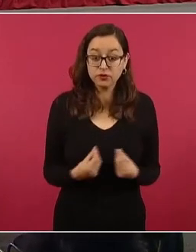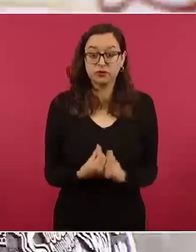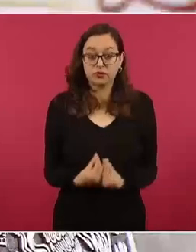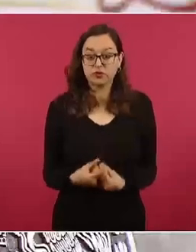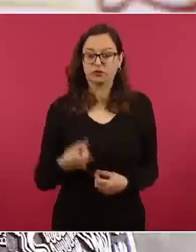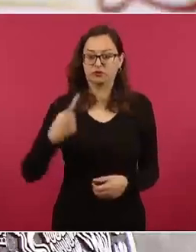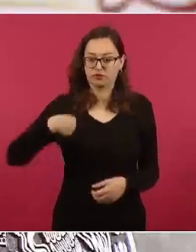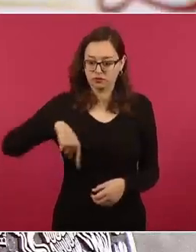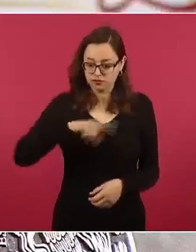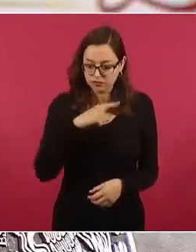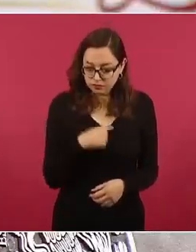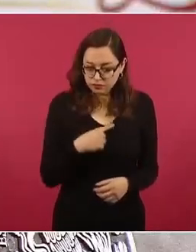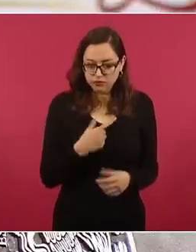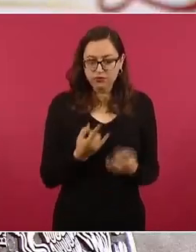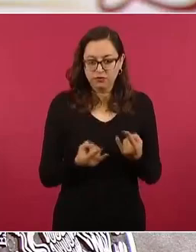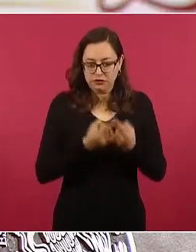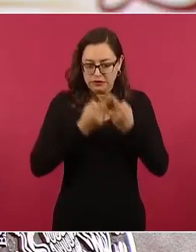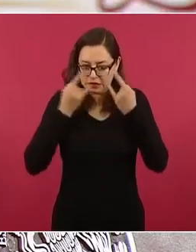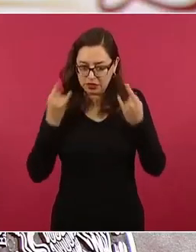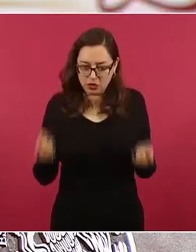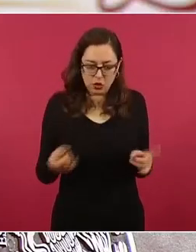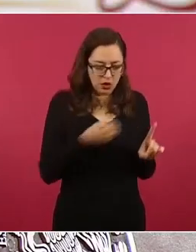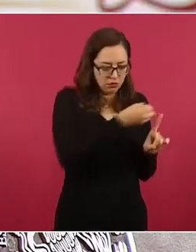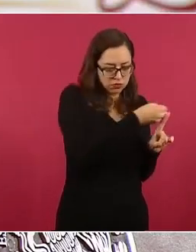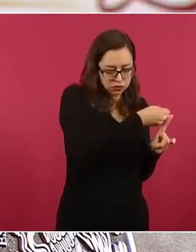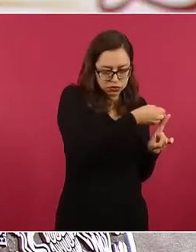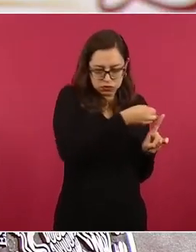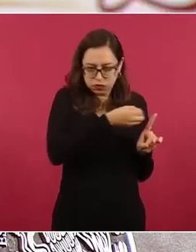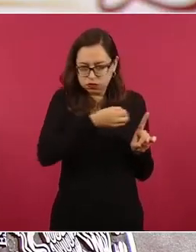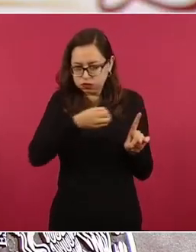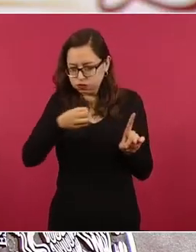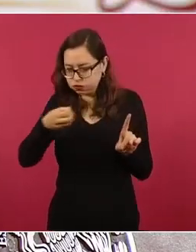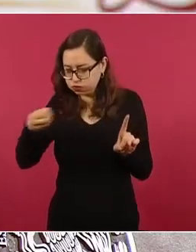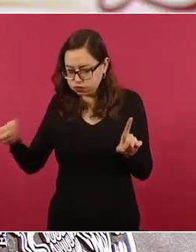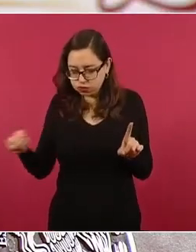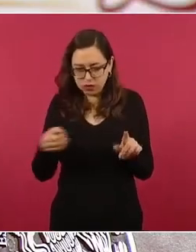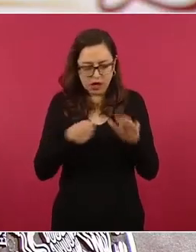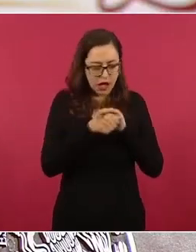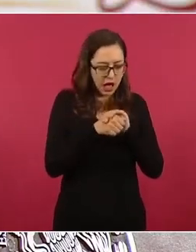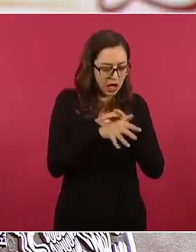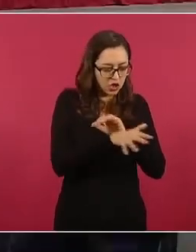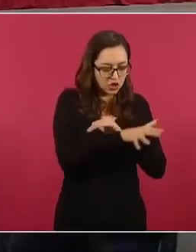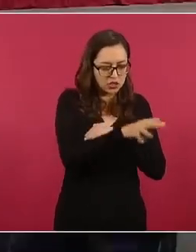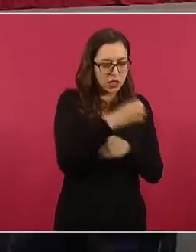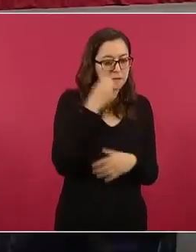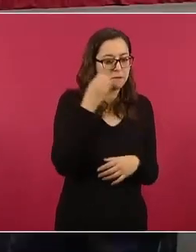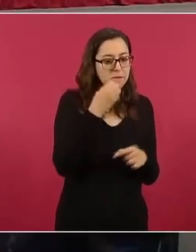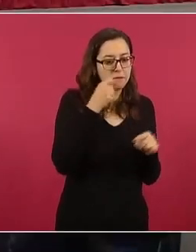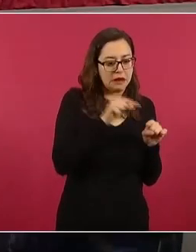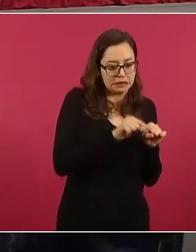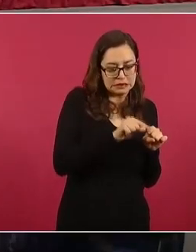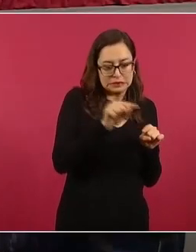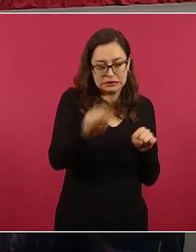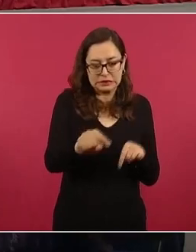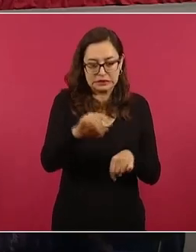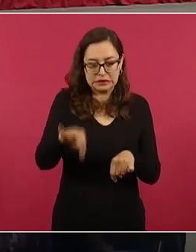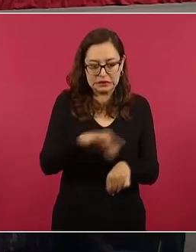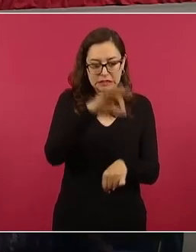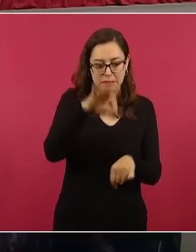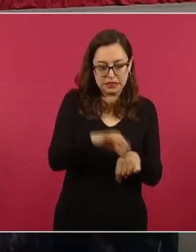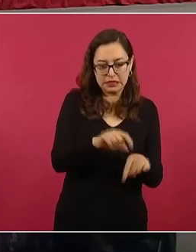el proceso de reconstrucción de los hechos, desde la salida de los estudiantes de la normal a Chilpancingo y Tierra Colorada,